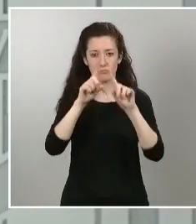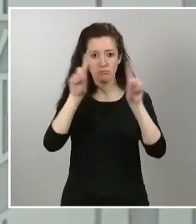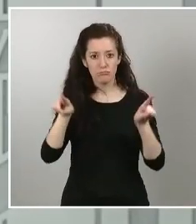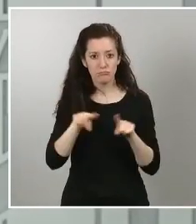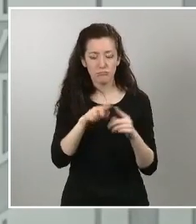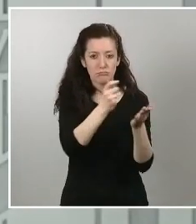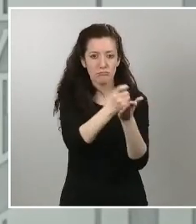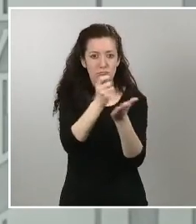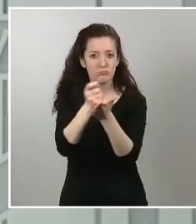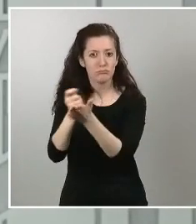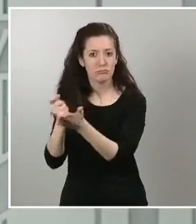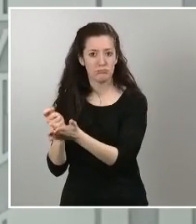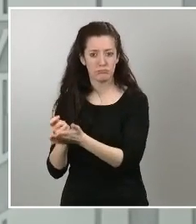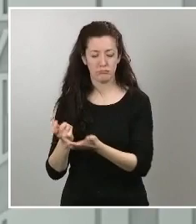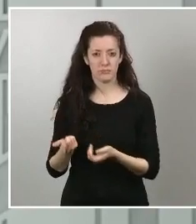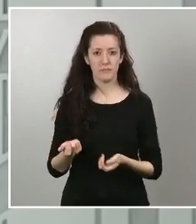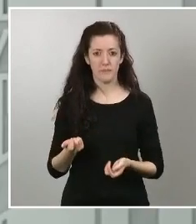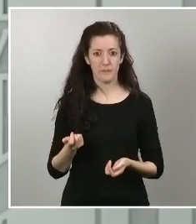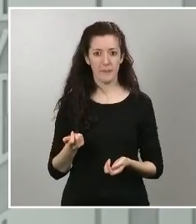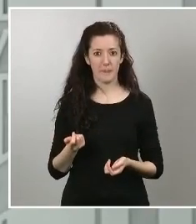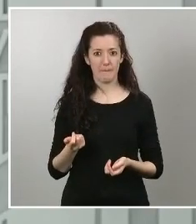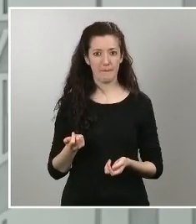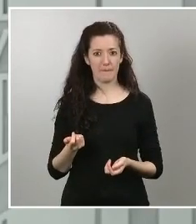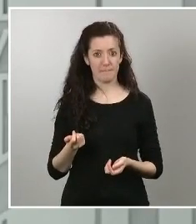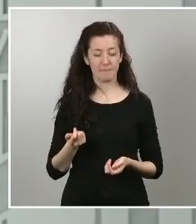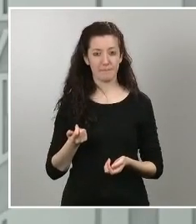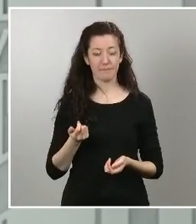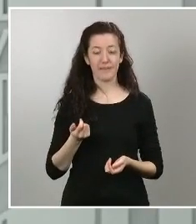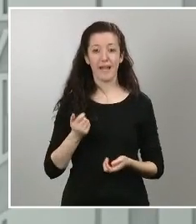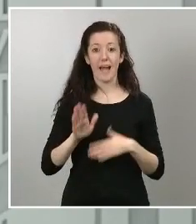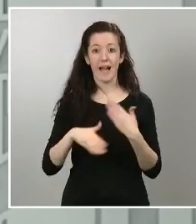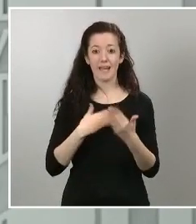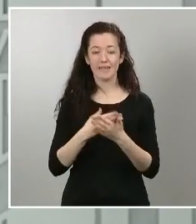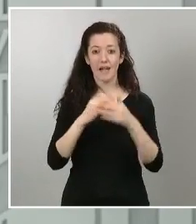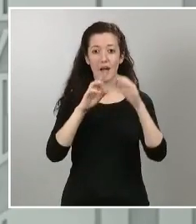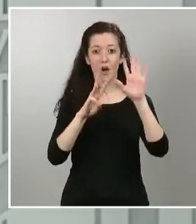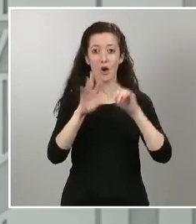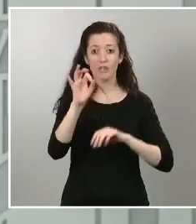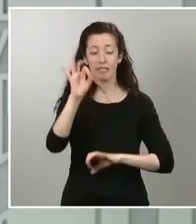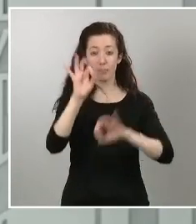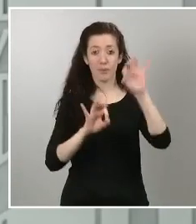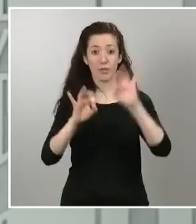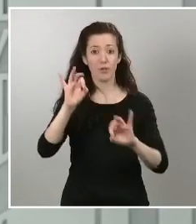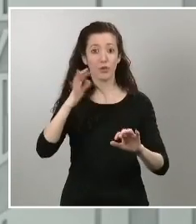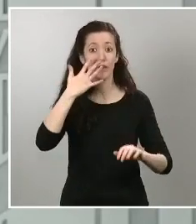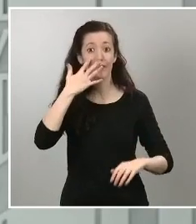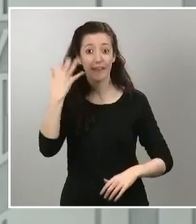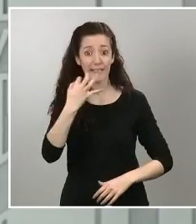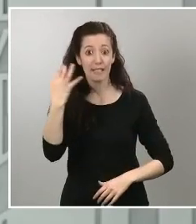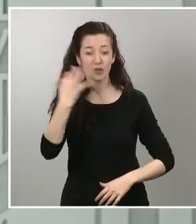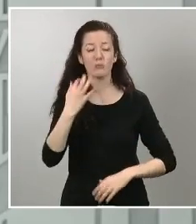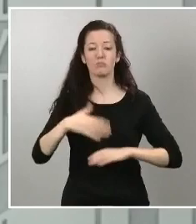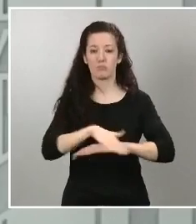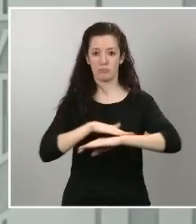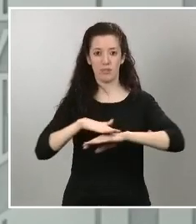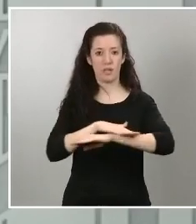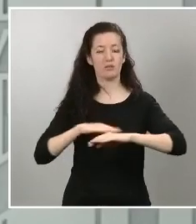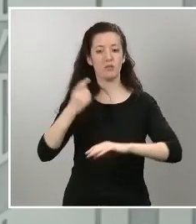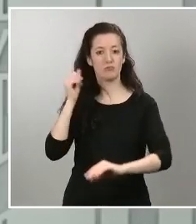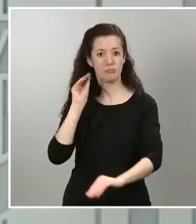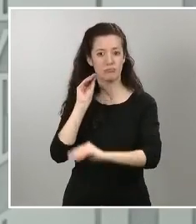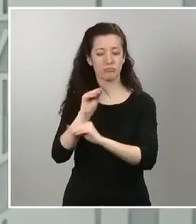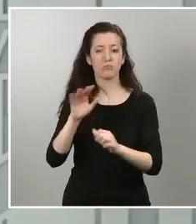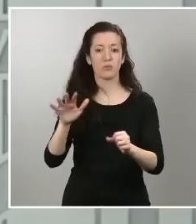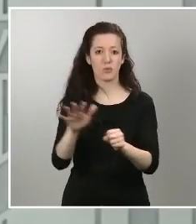por tanto con un riesgo hasta del 80% avalado por el Estado de manera que podamos entre todos hacer